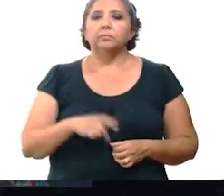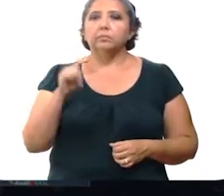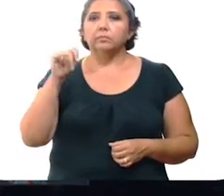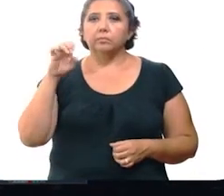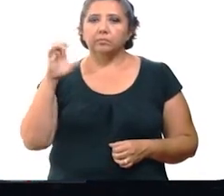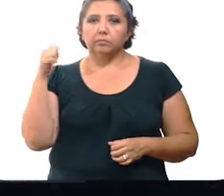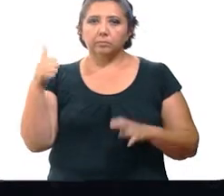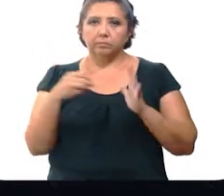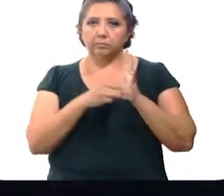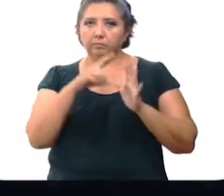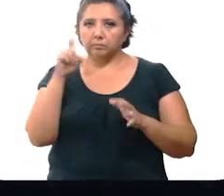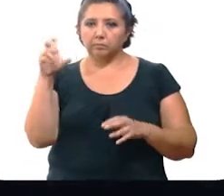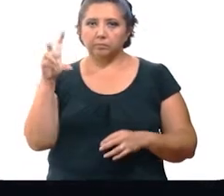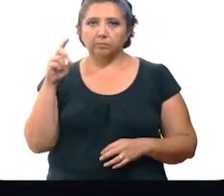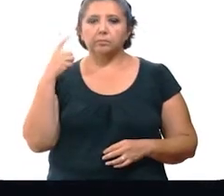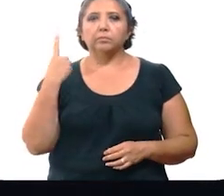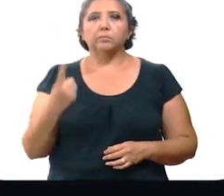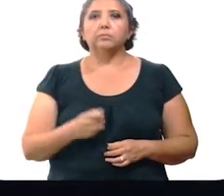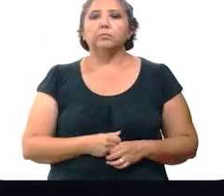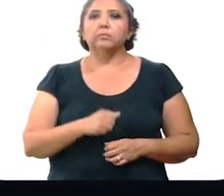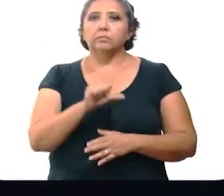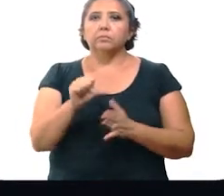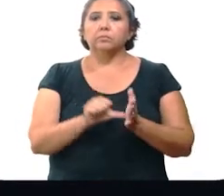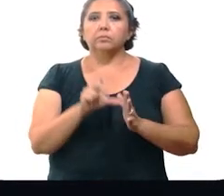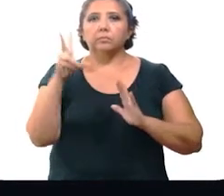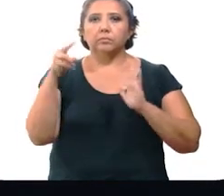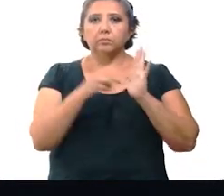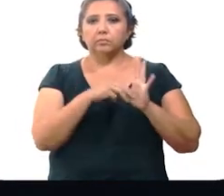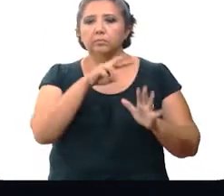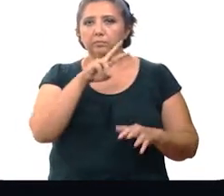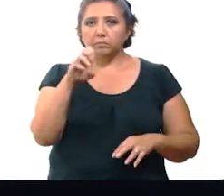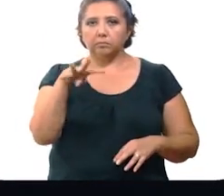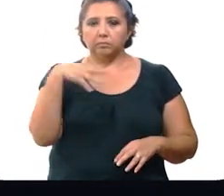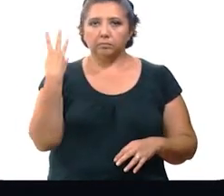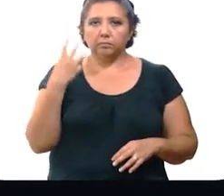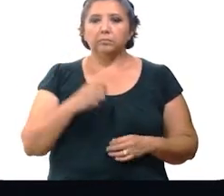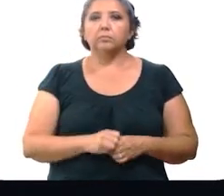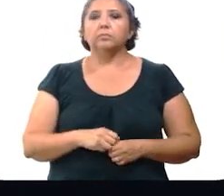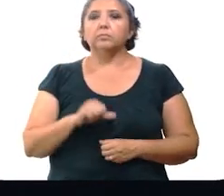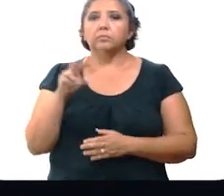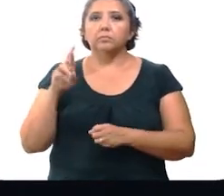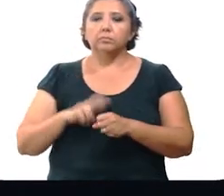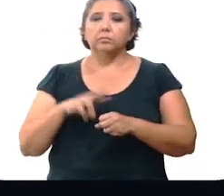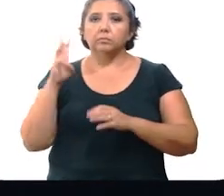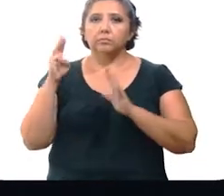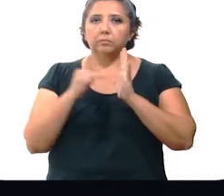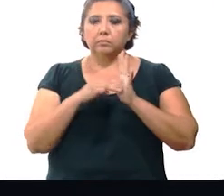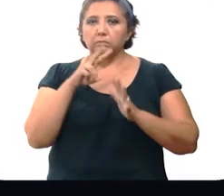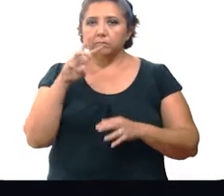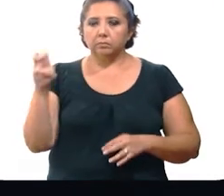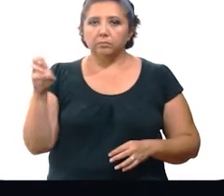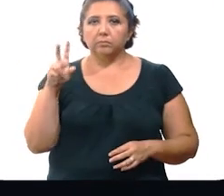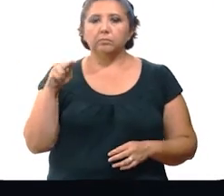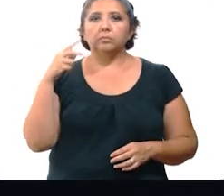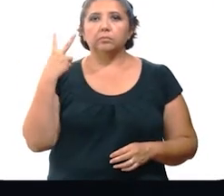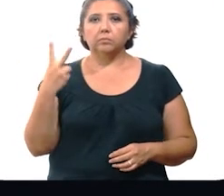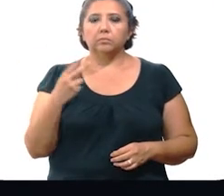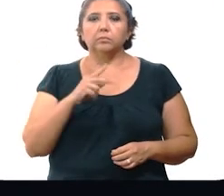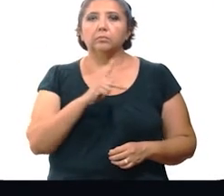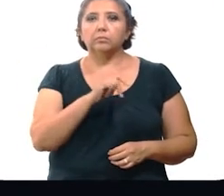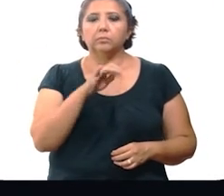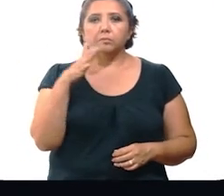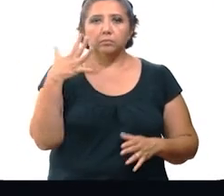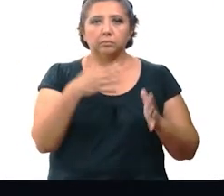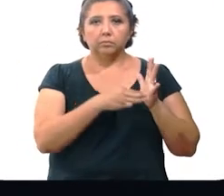la zona oriente 6.131, en la zona centro 2.214, en la zona sur 3.382 y en la zona